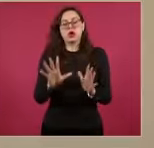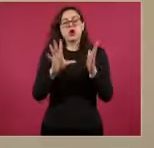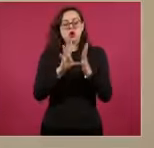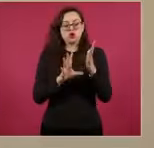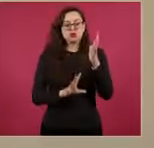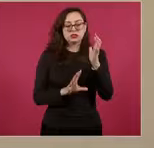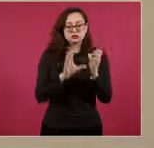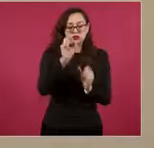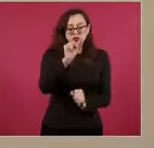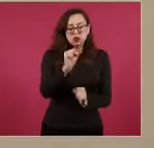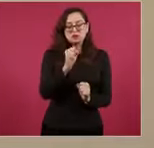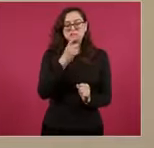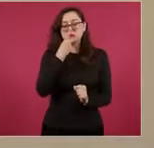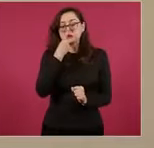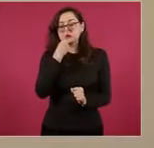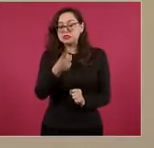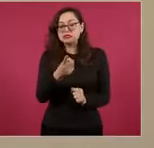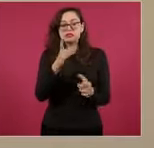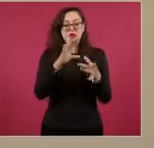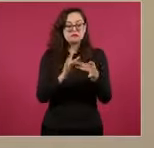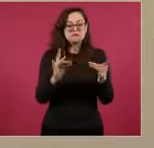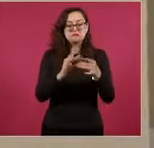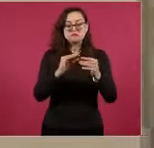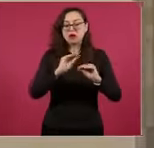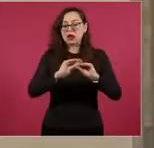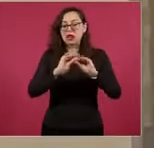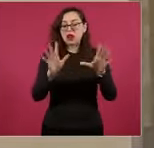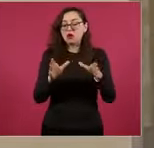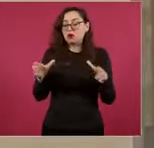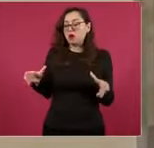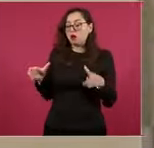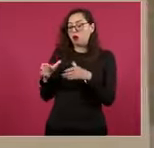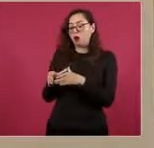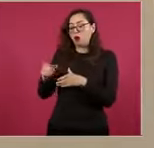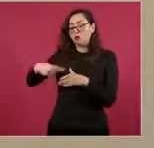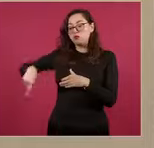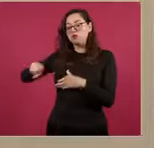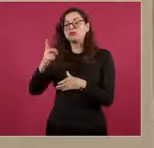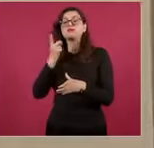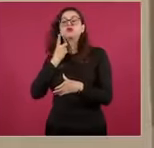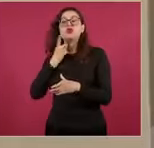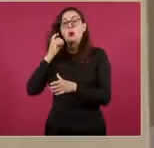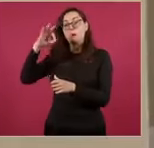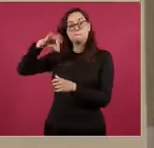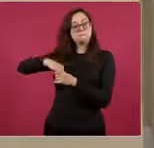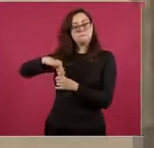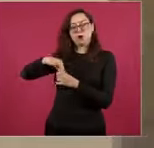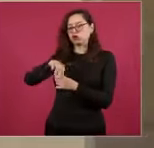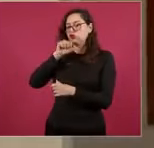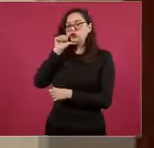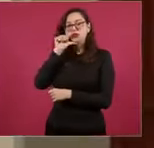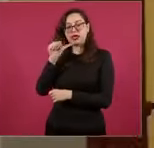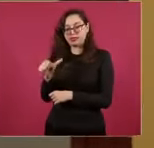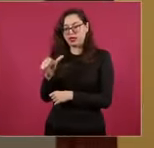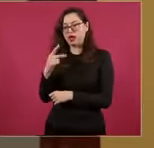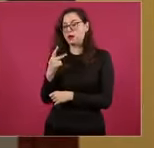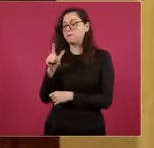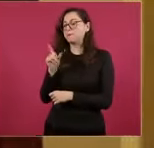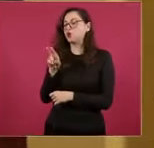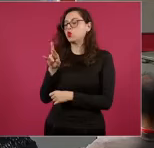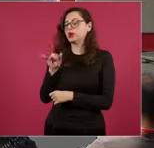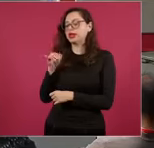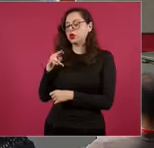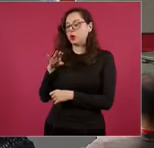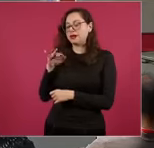deben distribuirse los diputados plurinominales en nuestro país. Lo establece tanto la